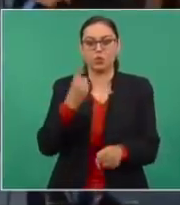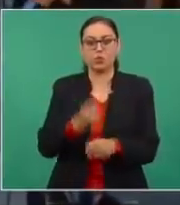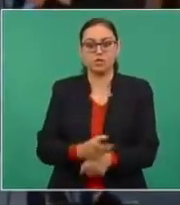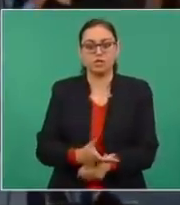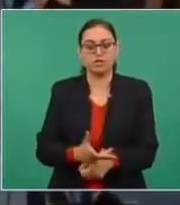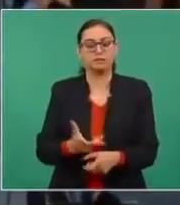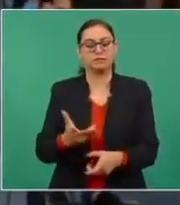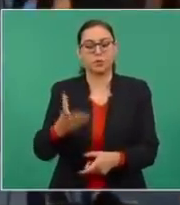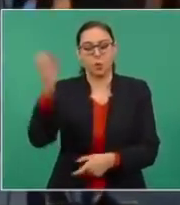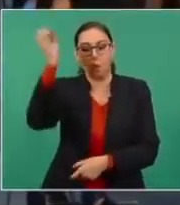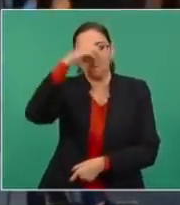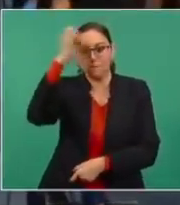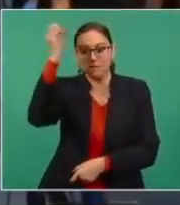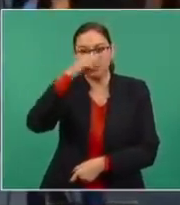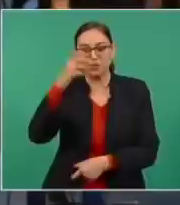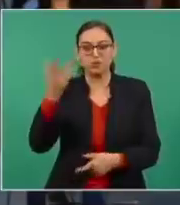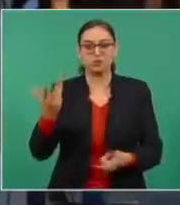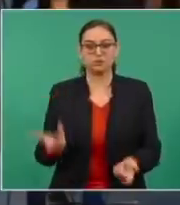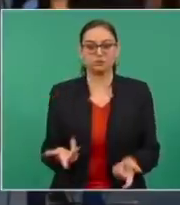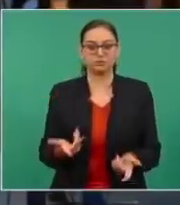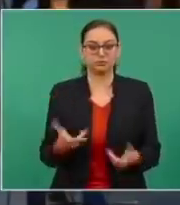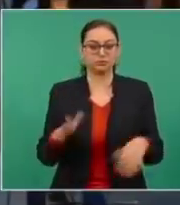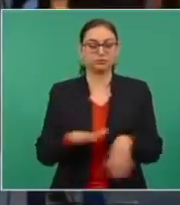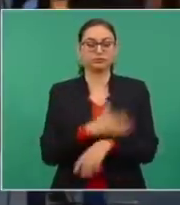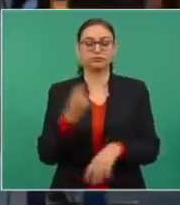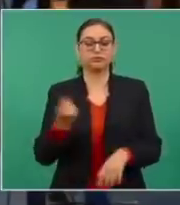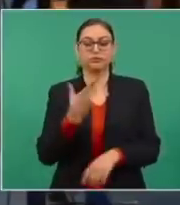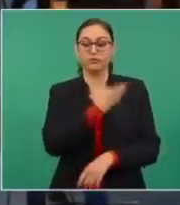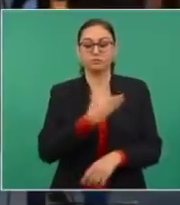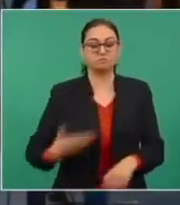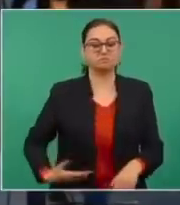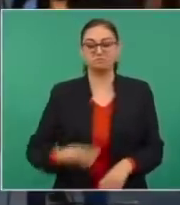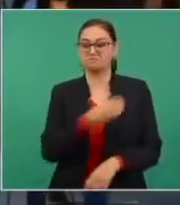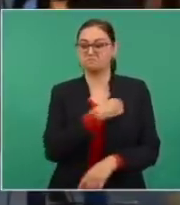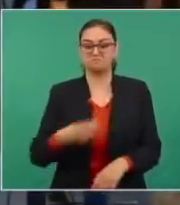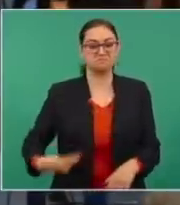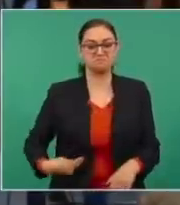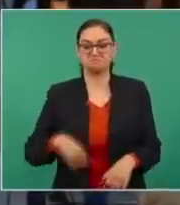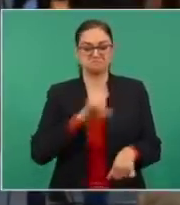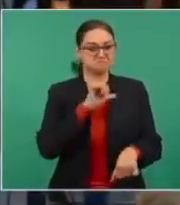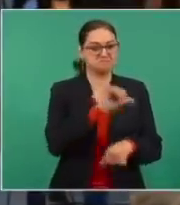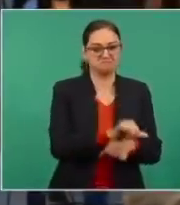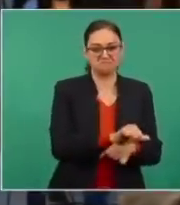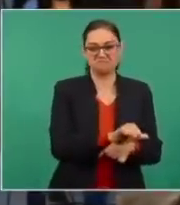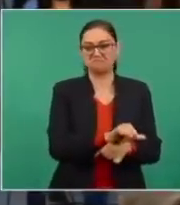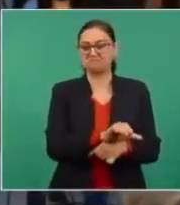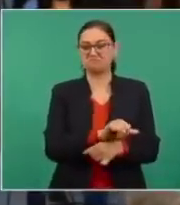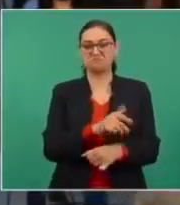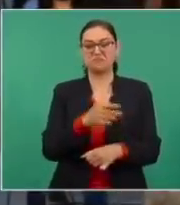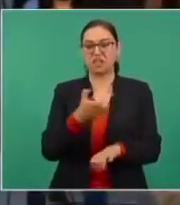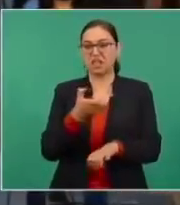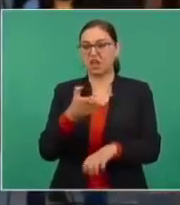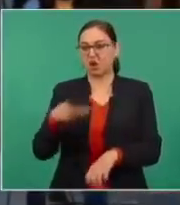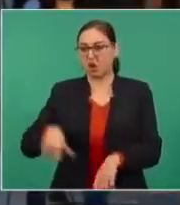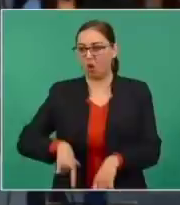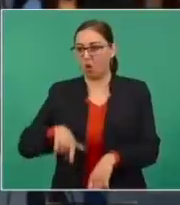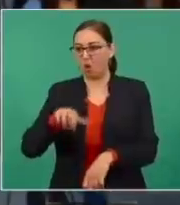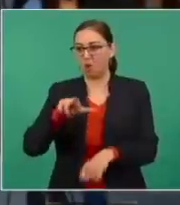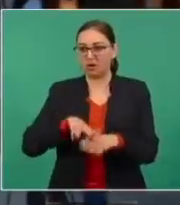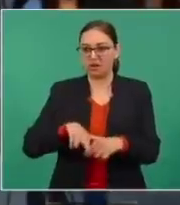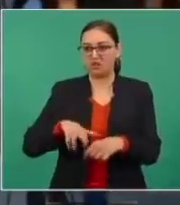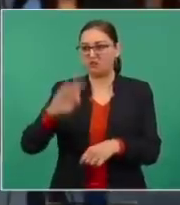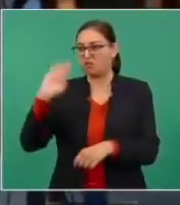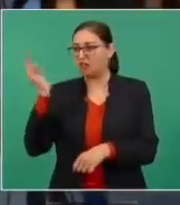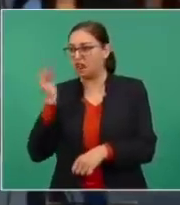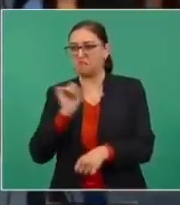palabra, porque ni la recibe el presidente municipal, ni el gobernador, ni al nivel federal, no hay nadie